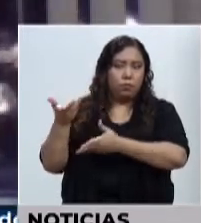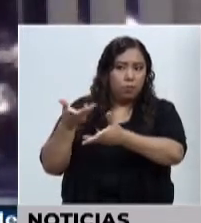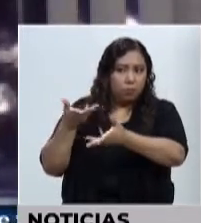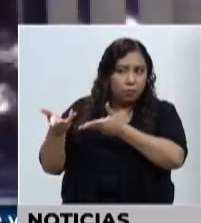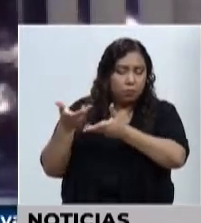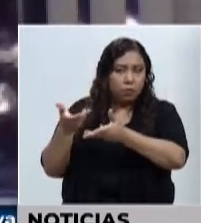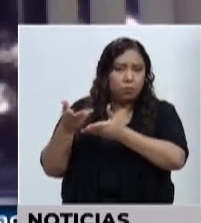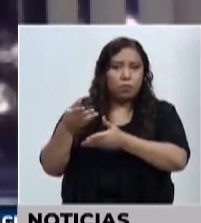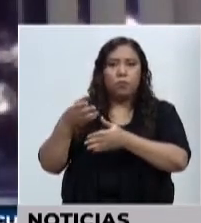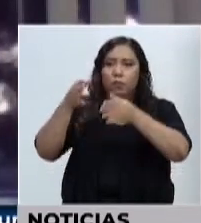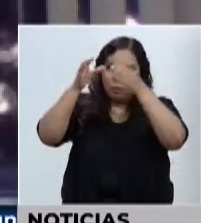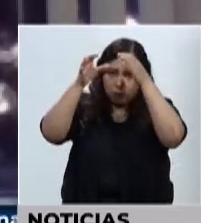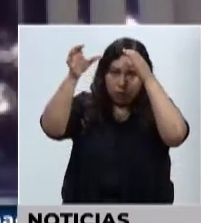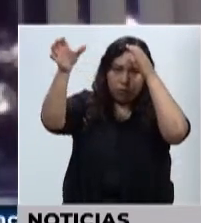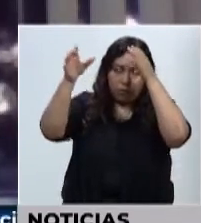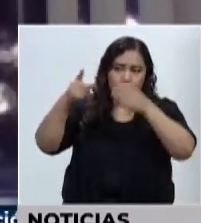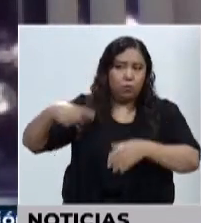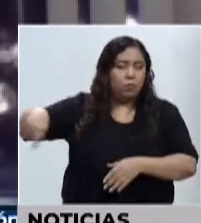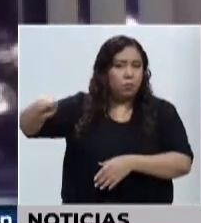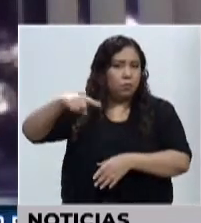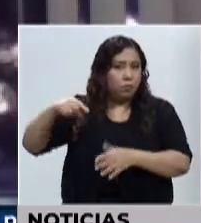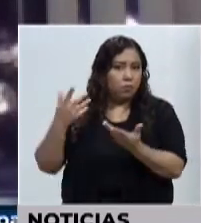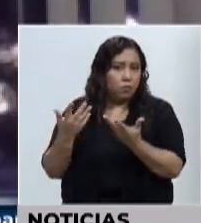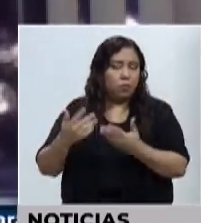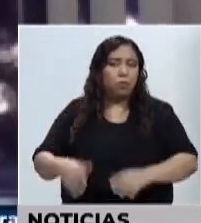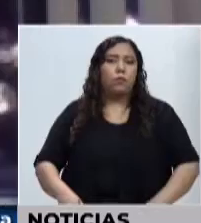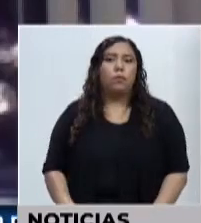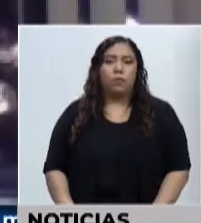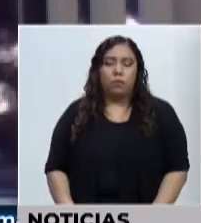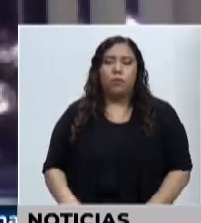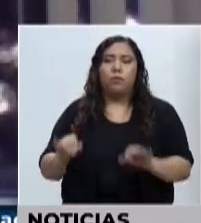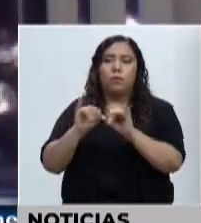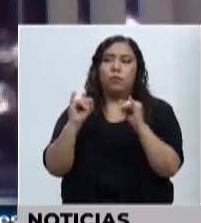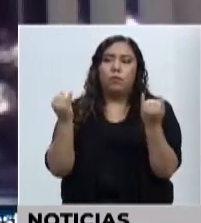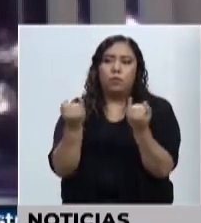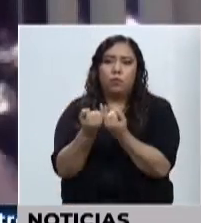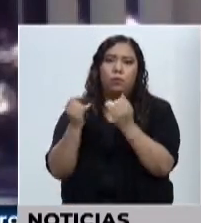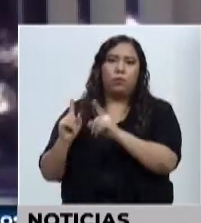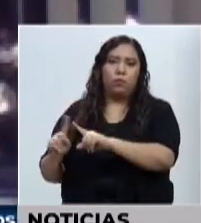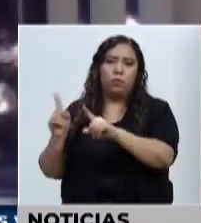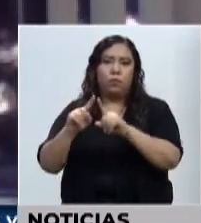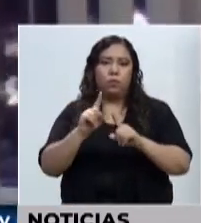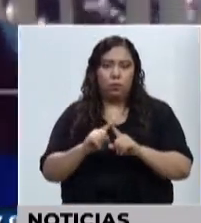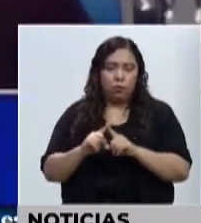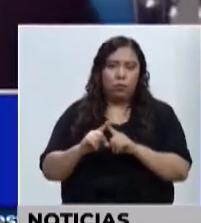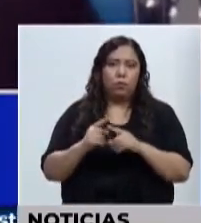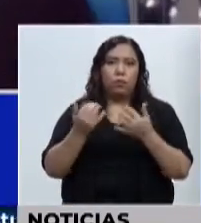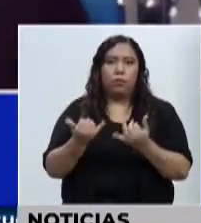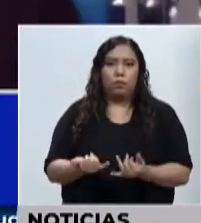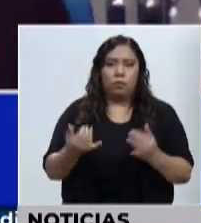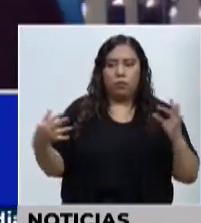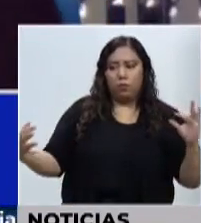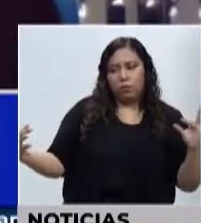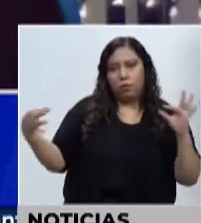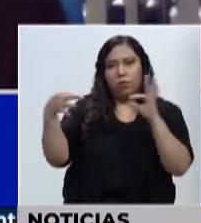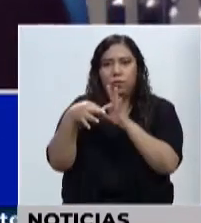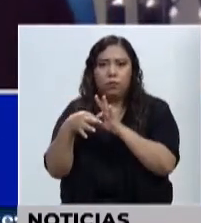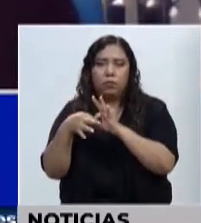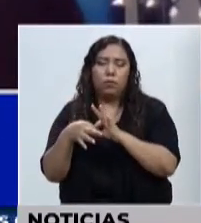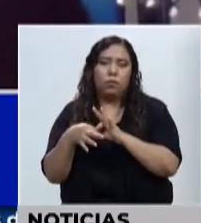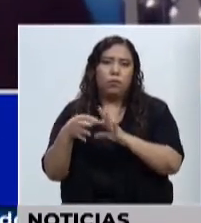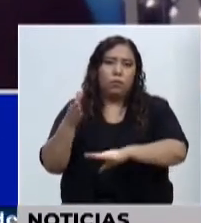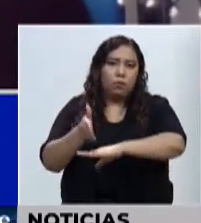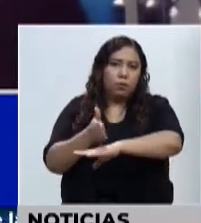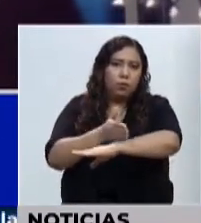conocimiento entre todas las instituciones. Entonces tenemos estas alianzas que nos fortalecen y nos facilitan